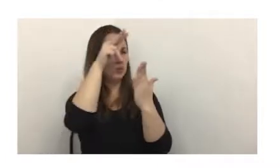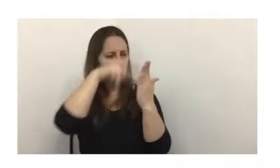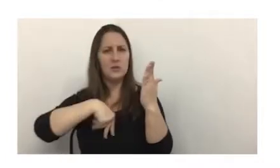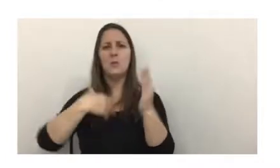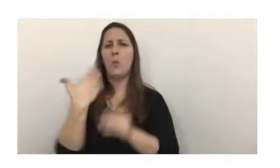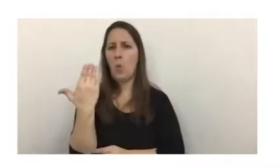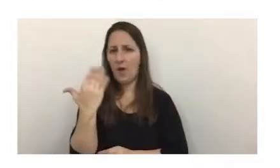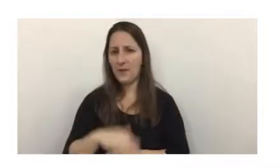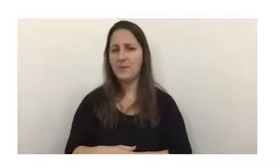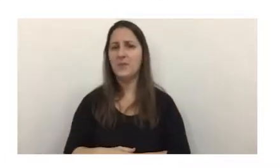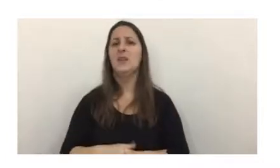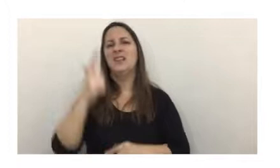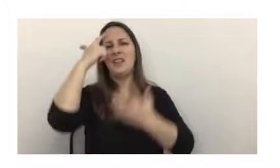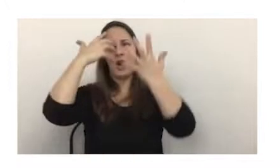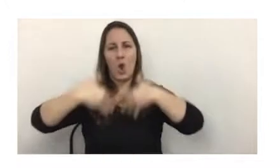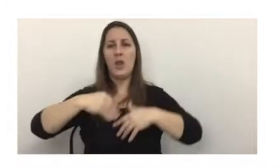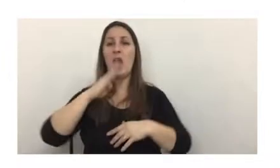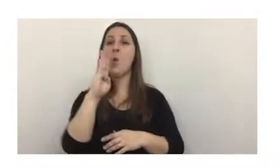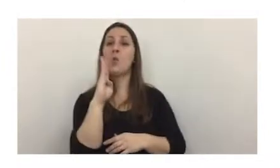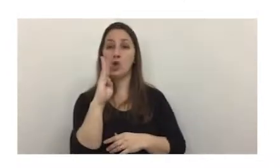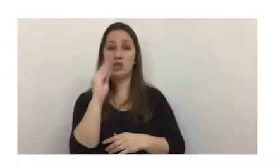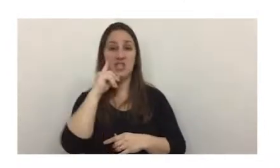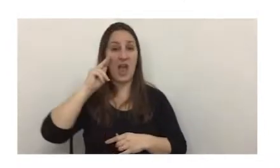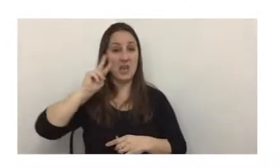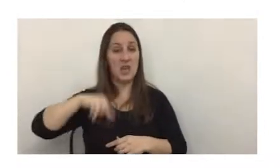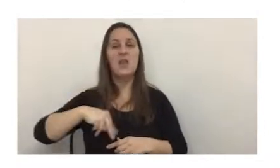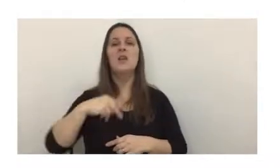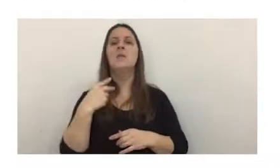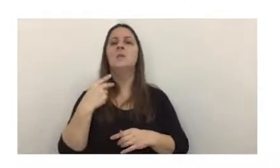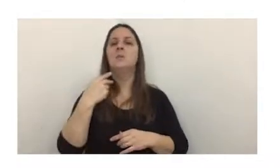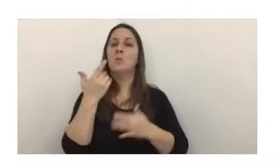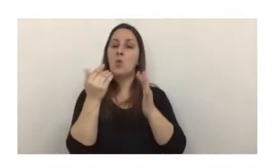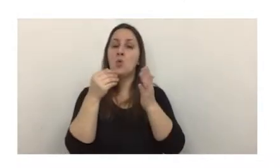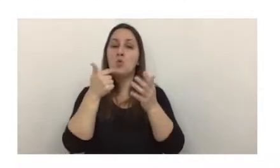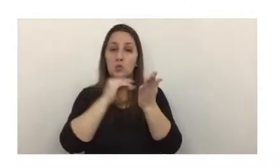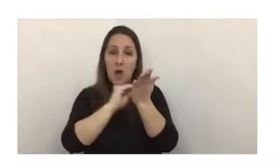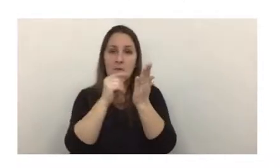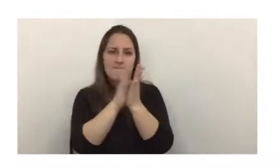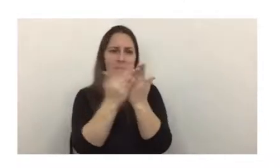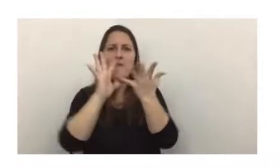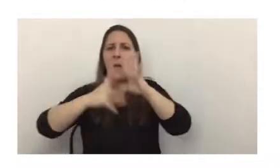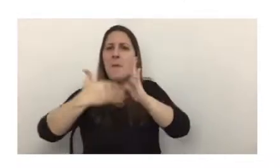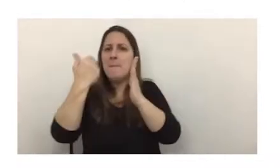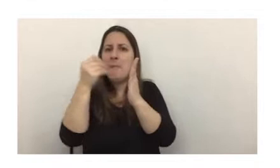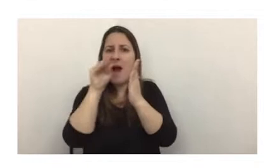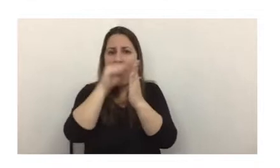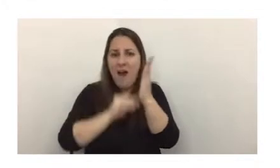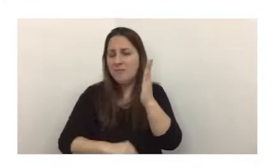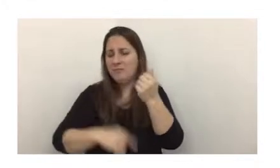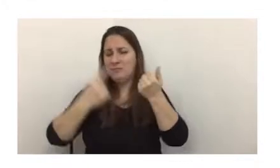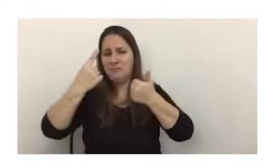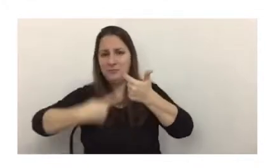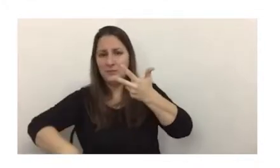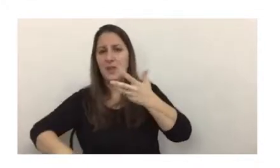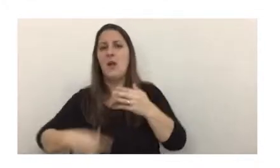digo de la tecnología blockchain es que los potenciales usos de la blockchain son inmensos. La aplicación